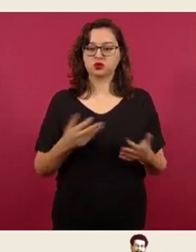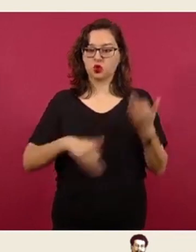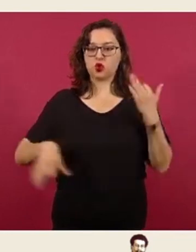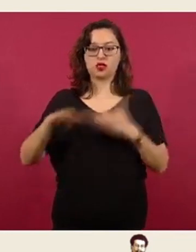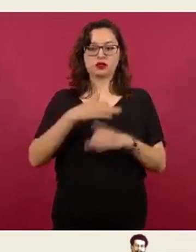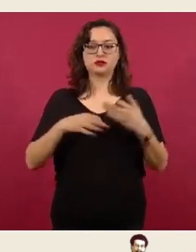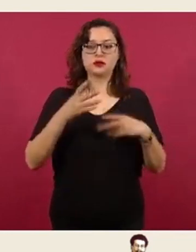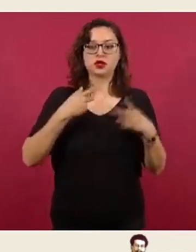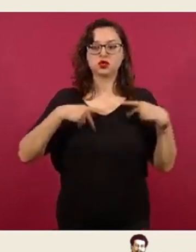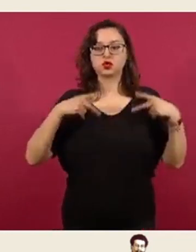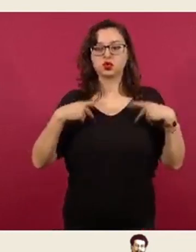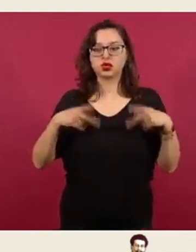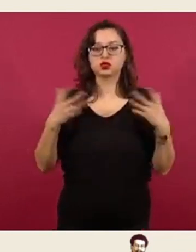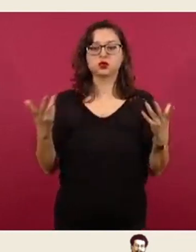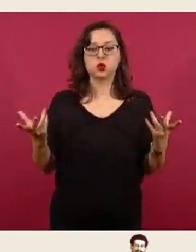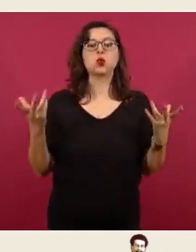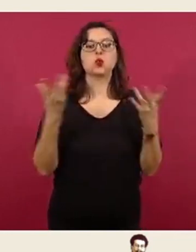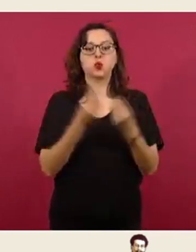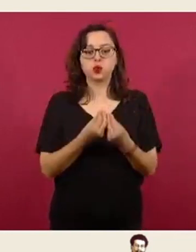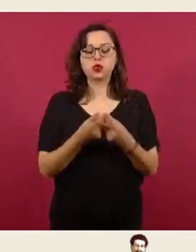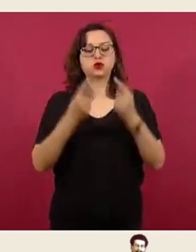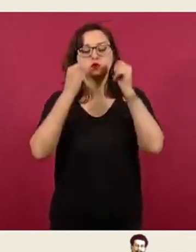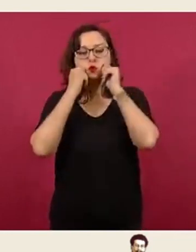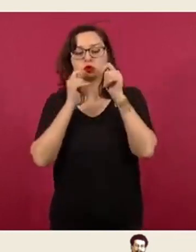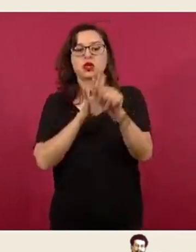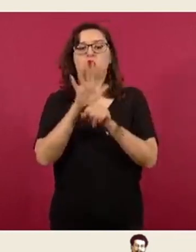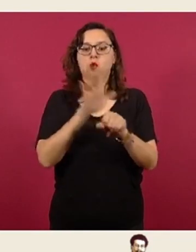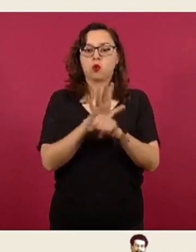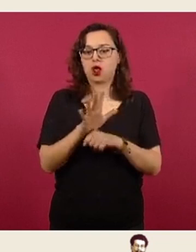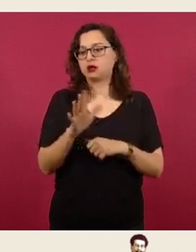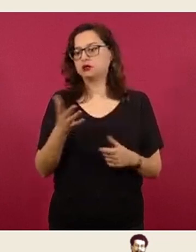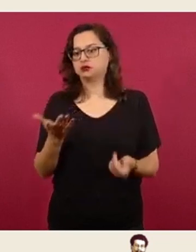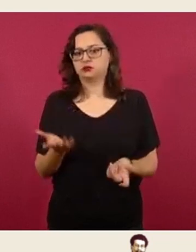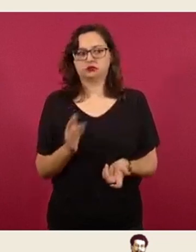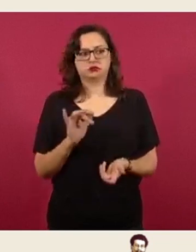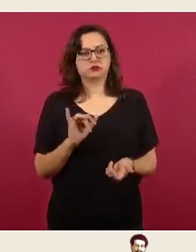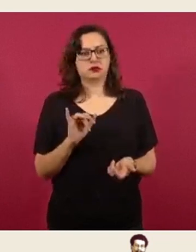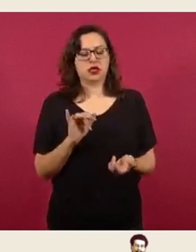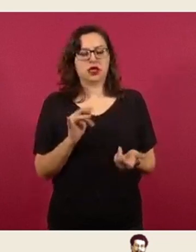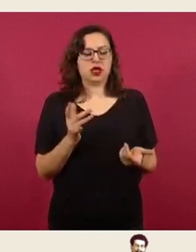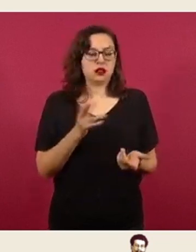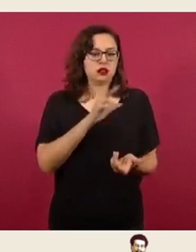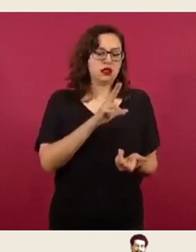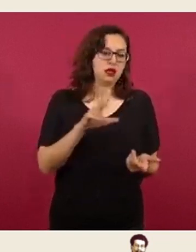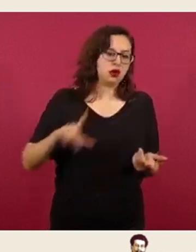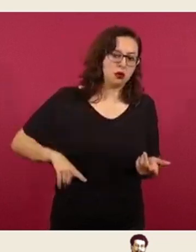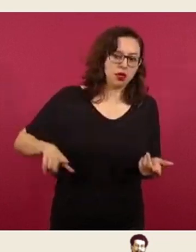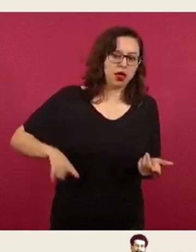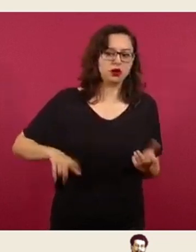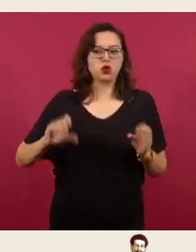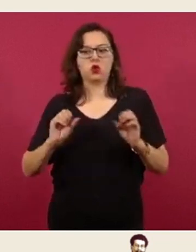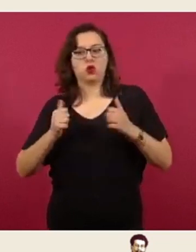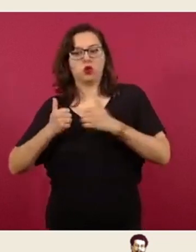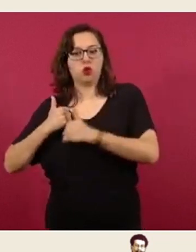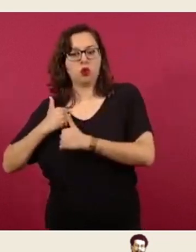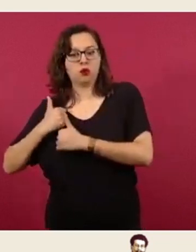Todas las instituciones se sumaron, fueran civiles o militares, a vacunar a toda la población. El Issste, que normalmente atiende